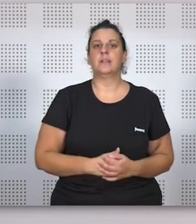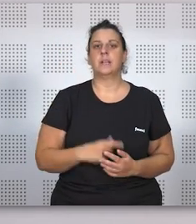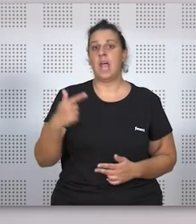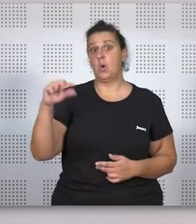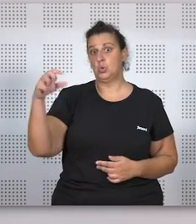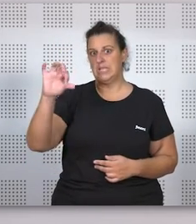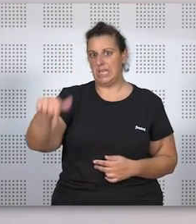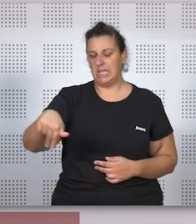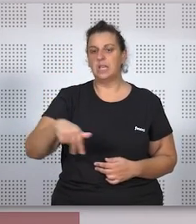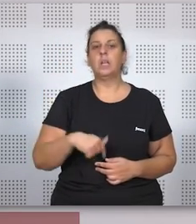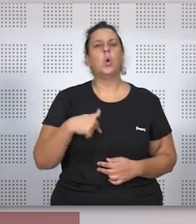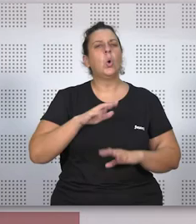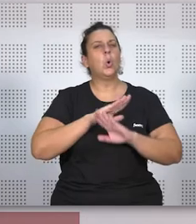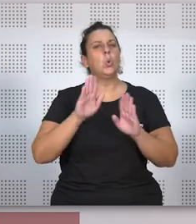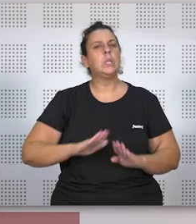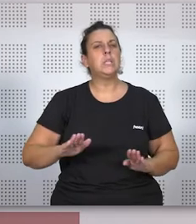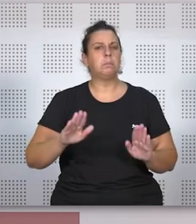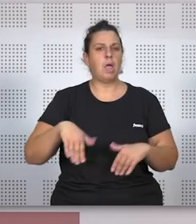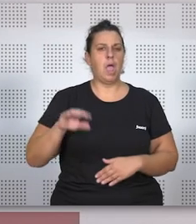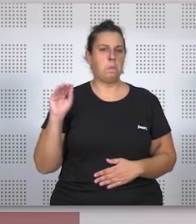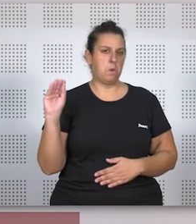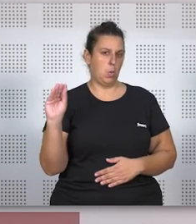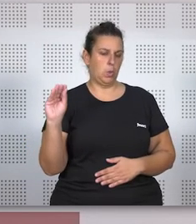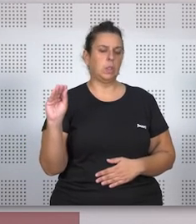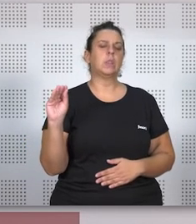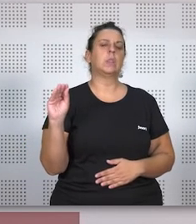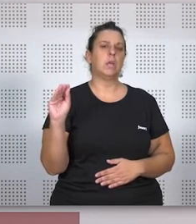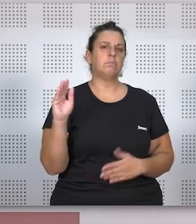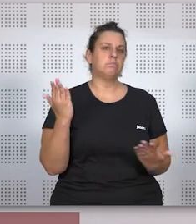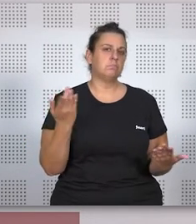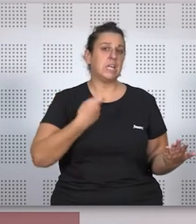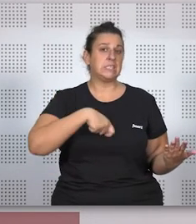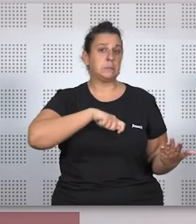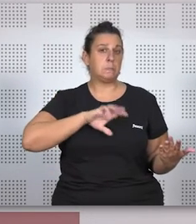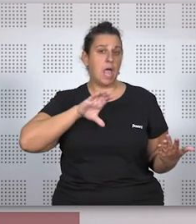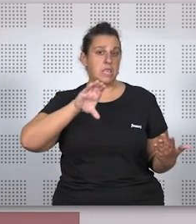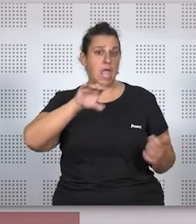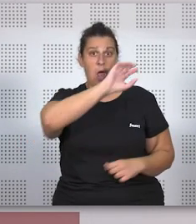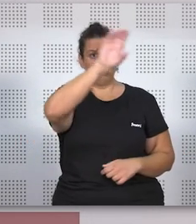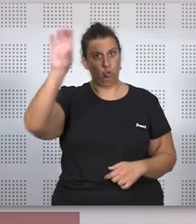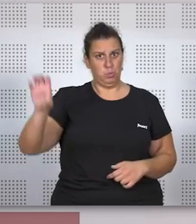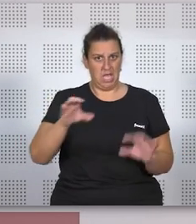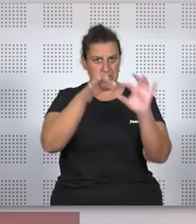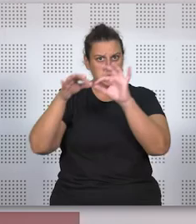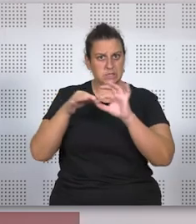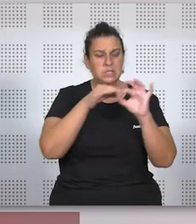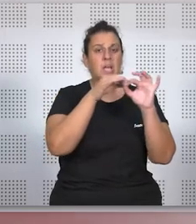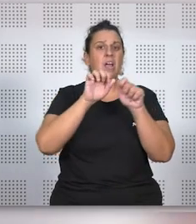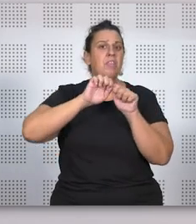Agustín. Mi última pregunta tiene que ver con el hecho de que España es un estado de las autonomías, un estado